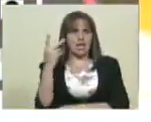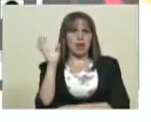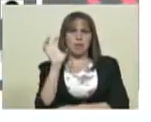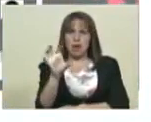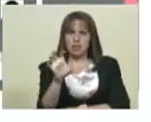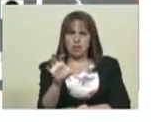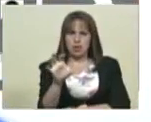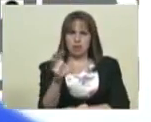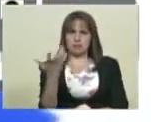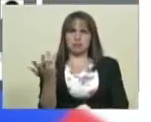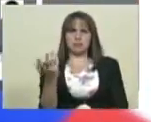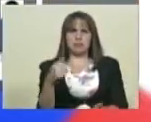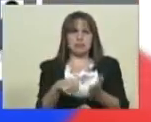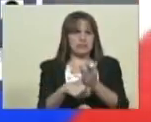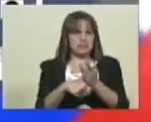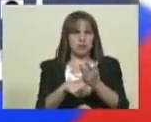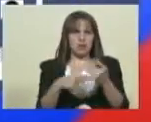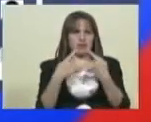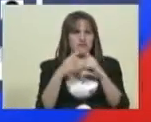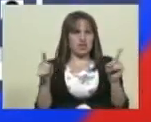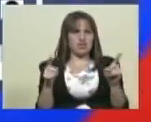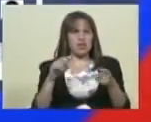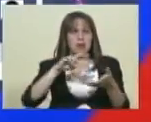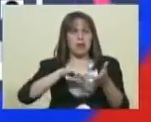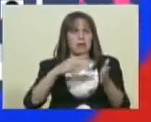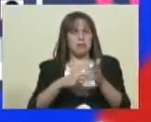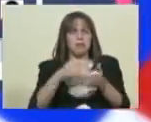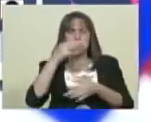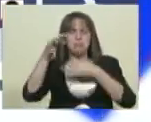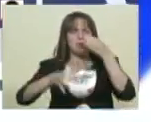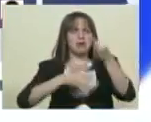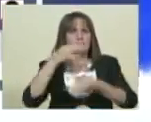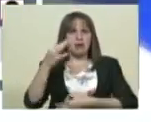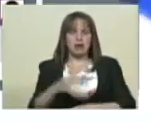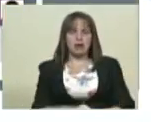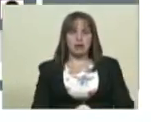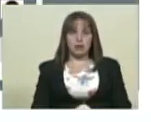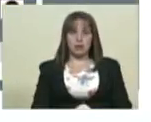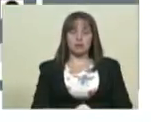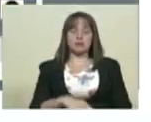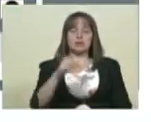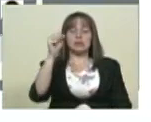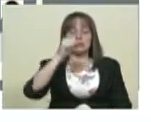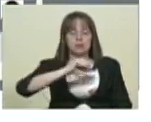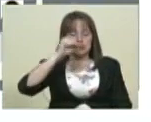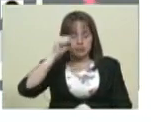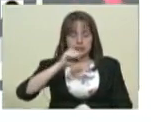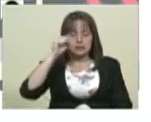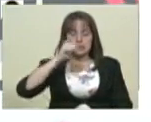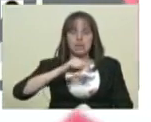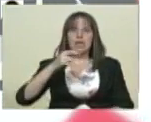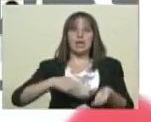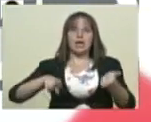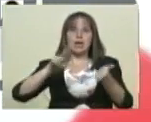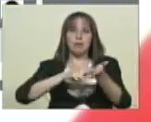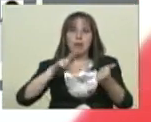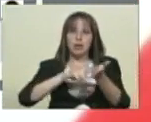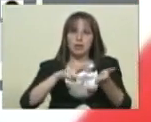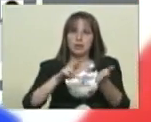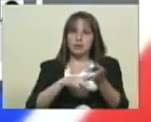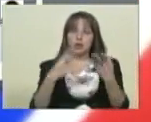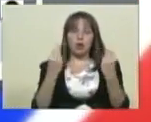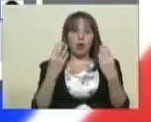distinta a la de la cédula de identidad. ¿Podría usted explicarnos, por favor? Claro, y lo hemos repetido muchas veces y lo seguiremos diciendo.